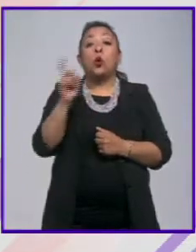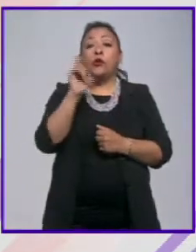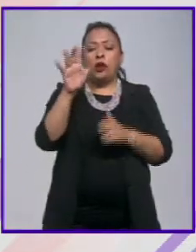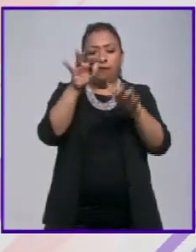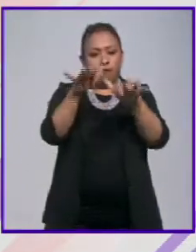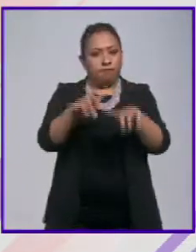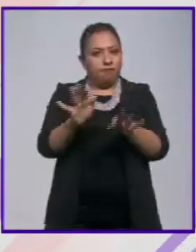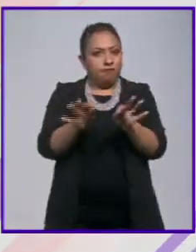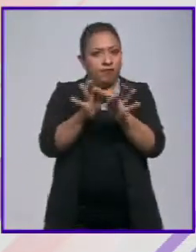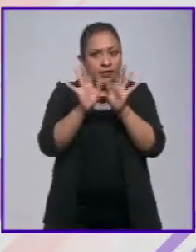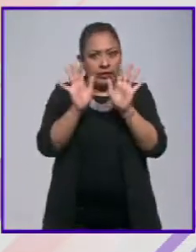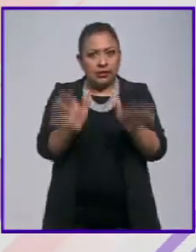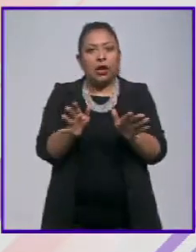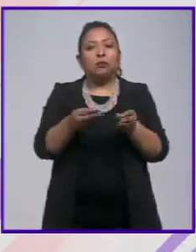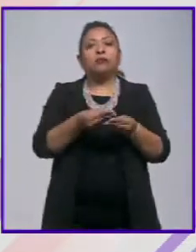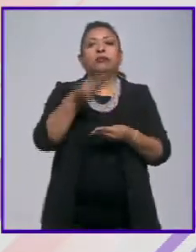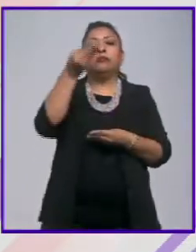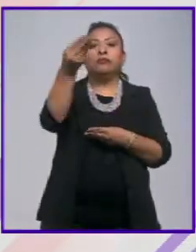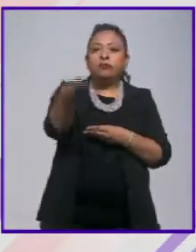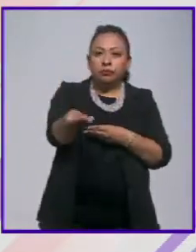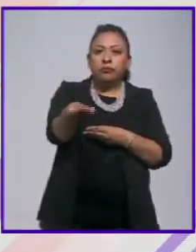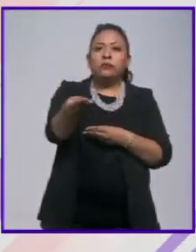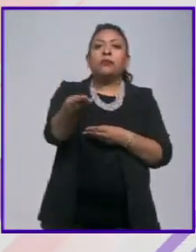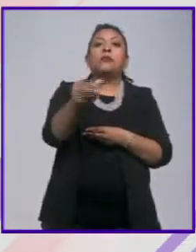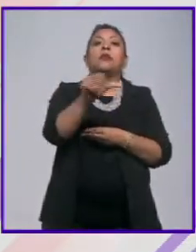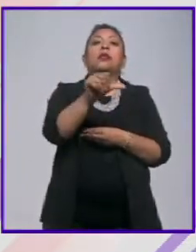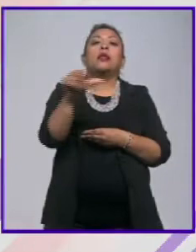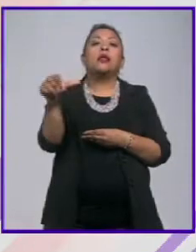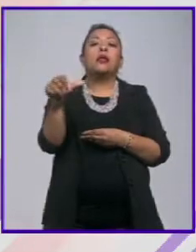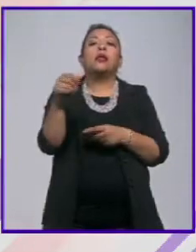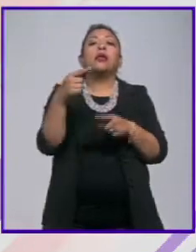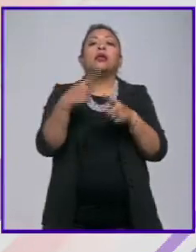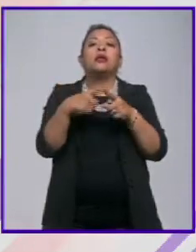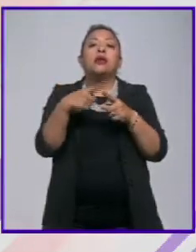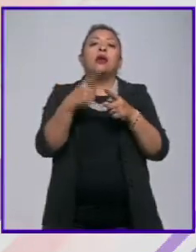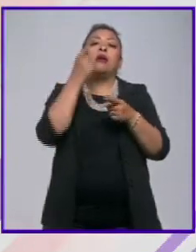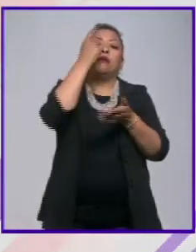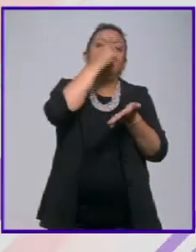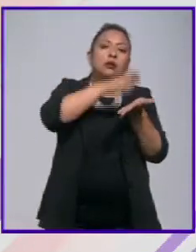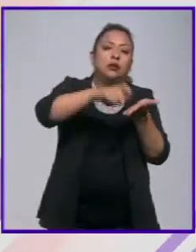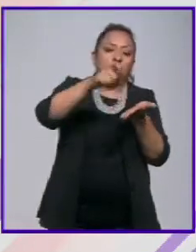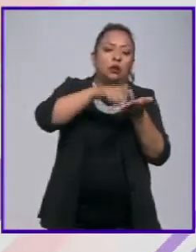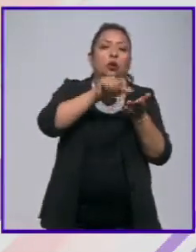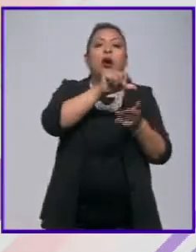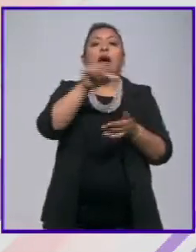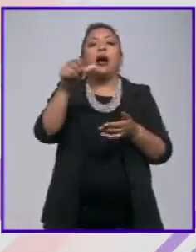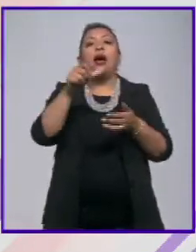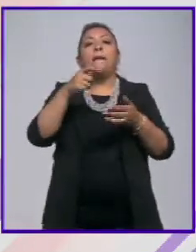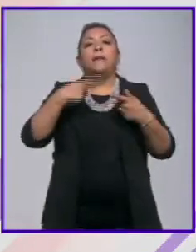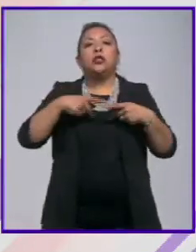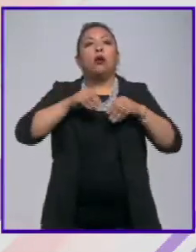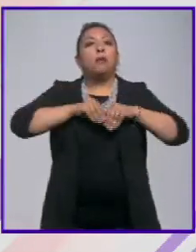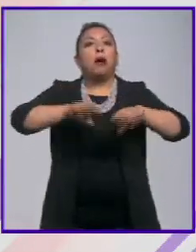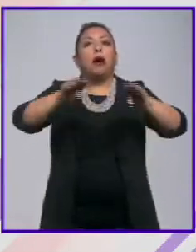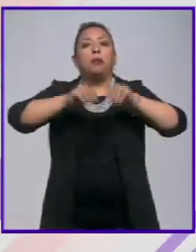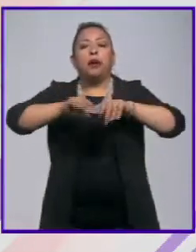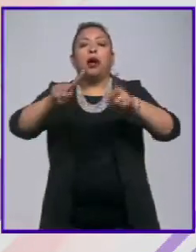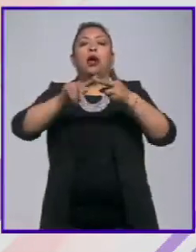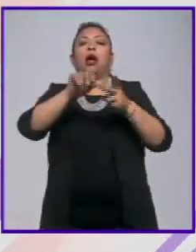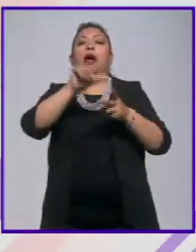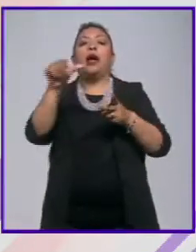se tenga el documento lo haremos llegar a los escritores a los distribuidores a